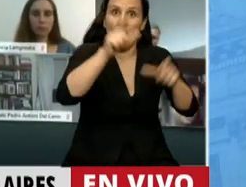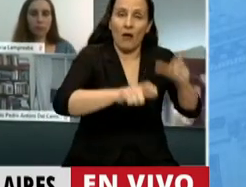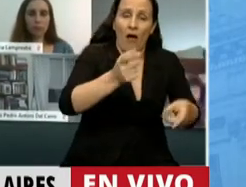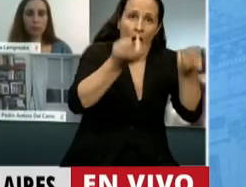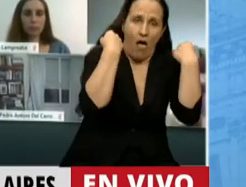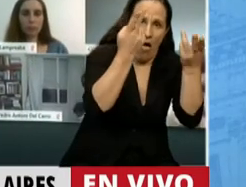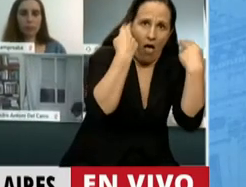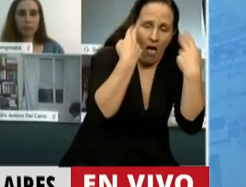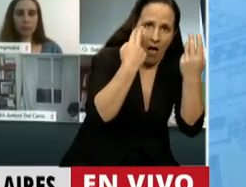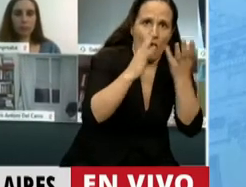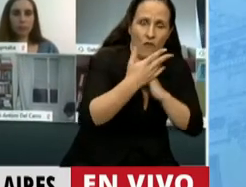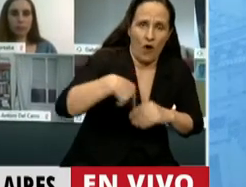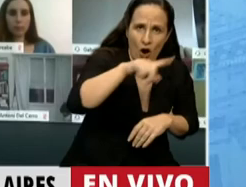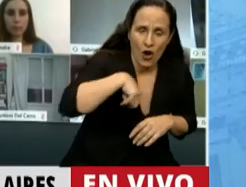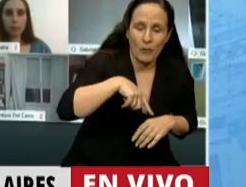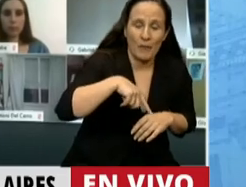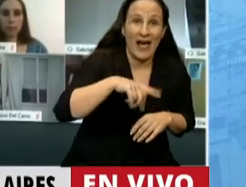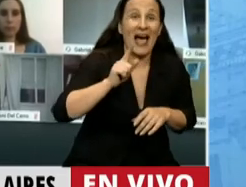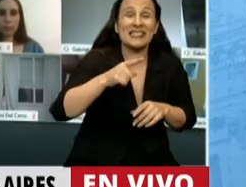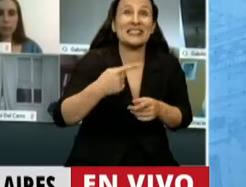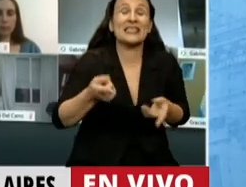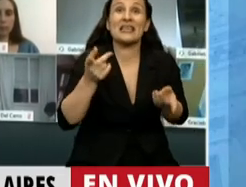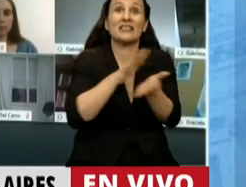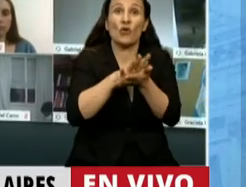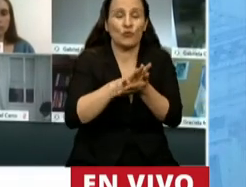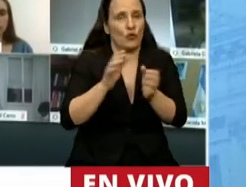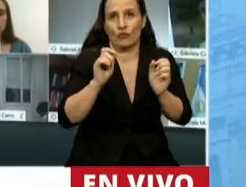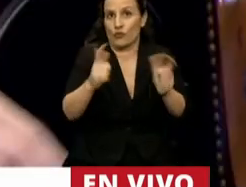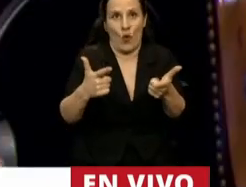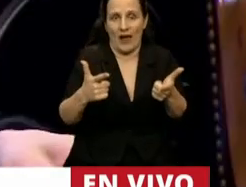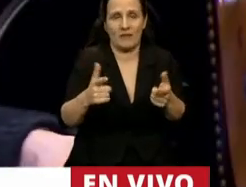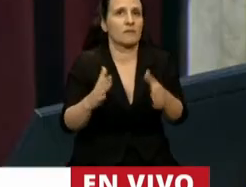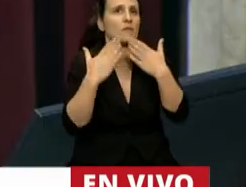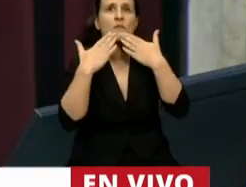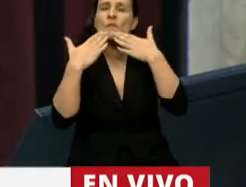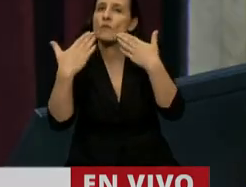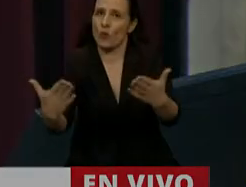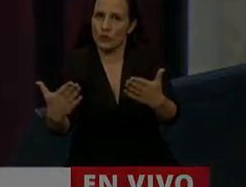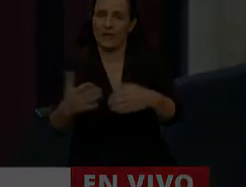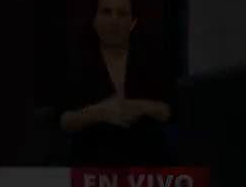general en el que se ha ingresado no tiene retorno. Muchas gracias. Gracias, diputada.